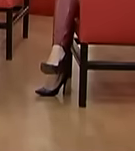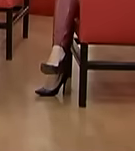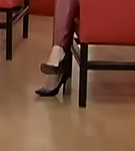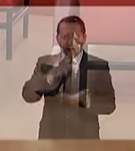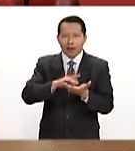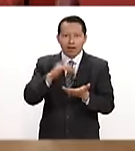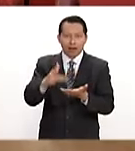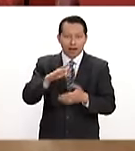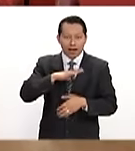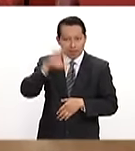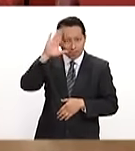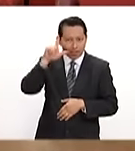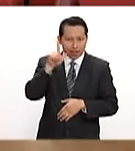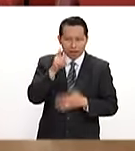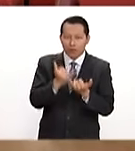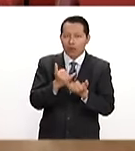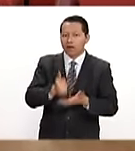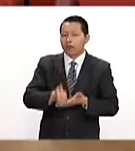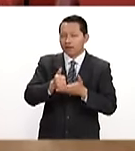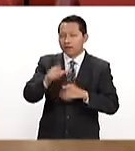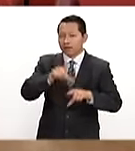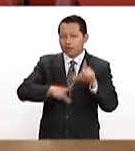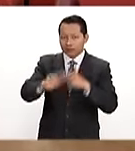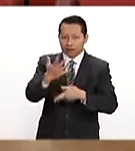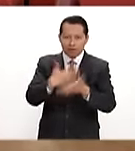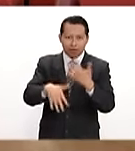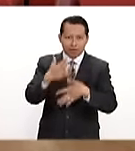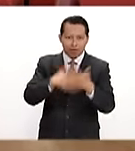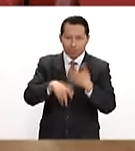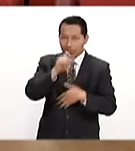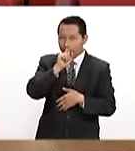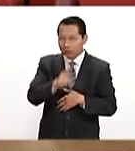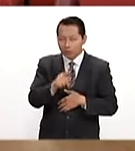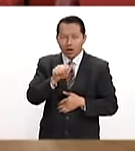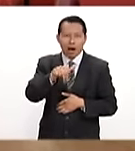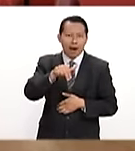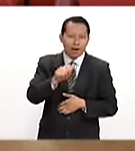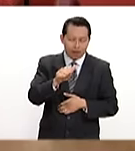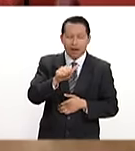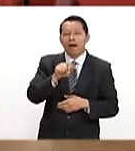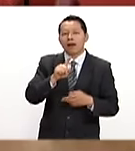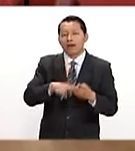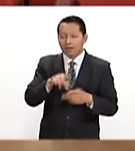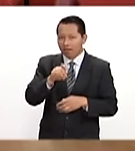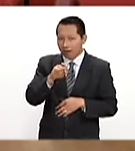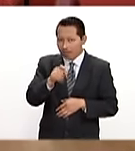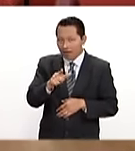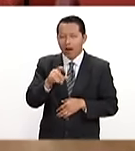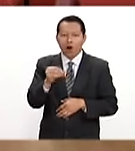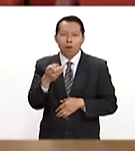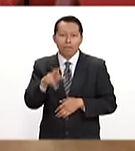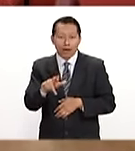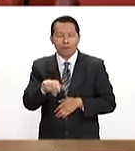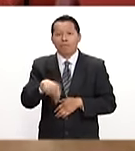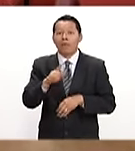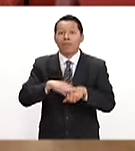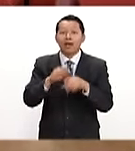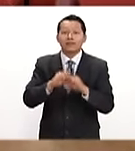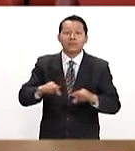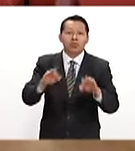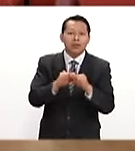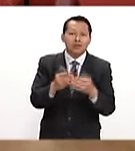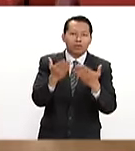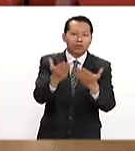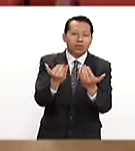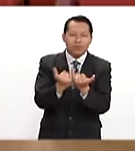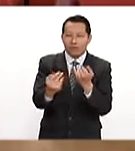a Miguel González que nos acompañó en el lenguaje de las señas a Tiana Cris Daniel Daniel Omar pero sobre todas las cosas a